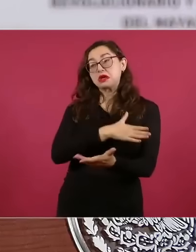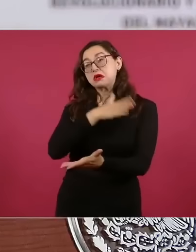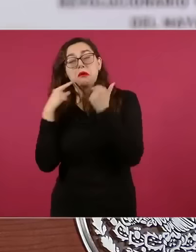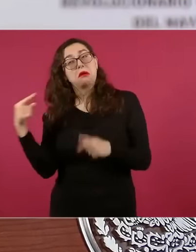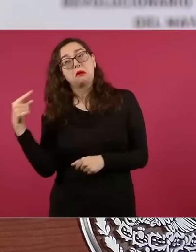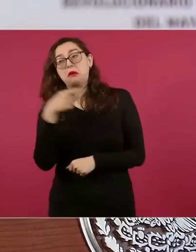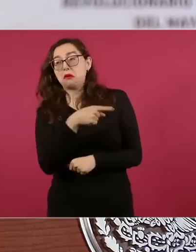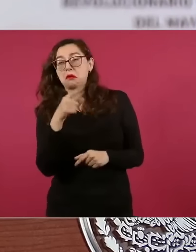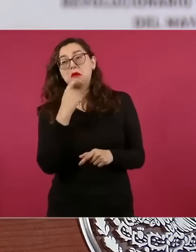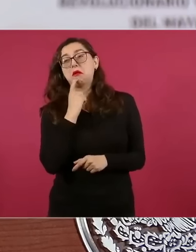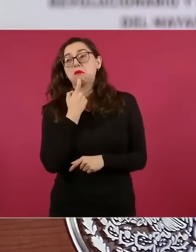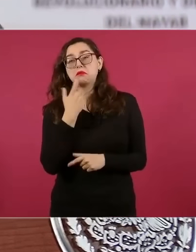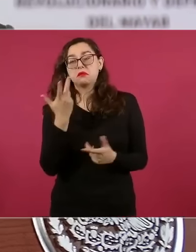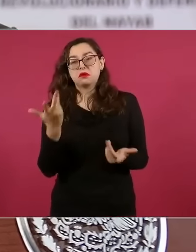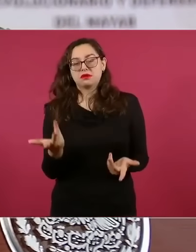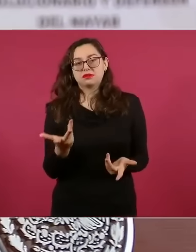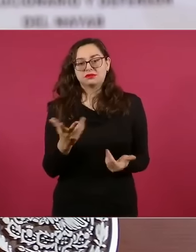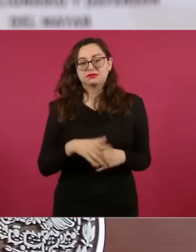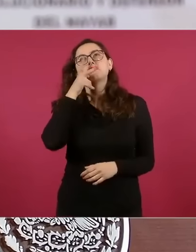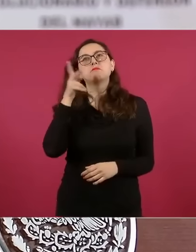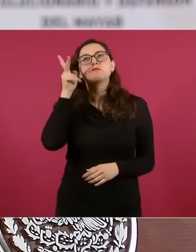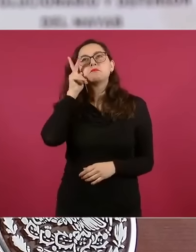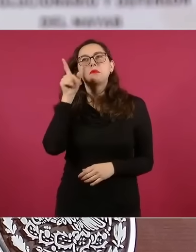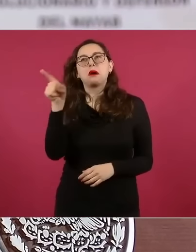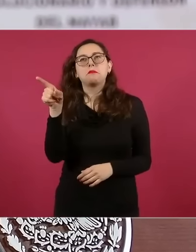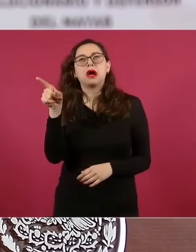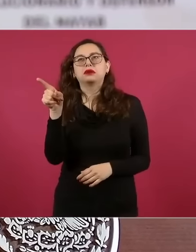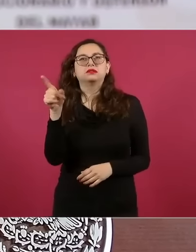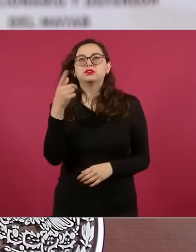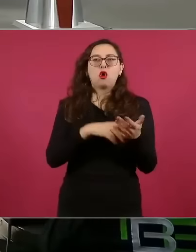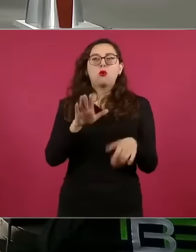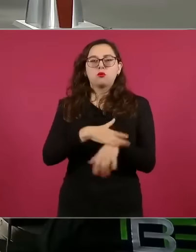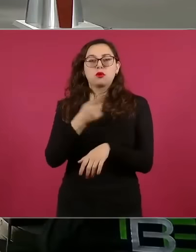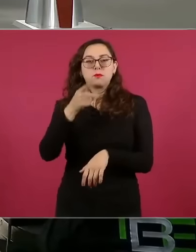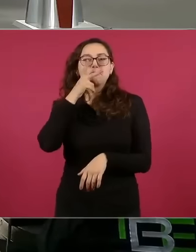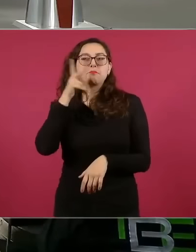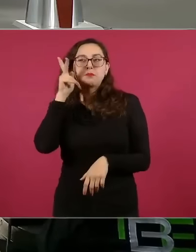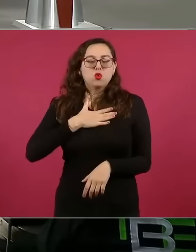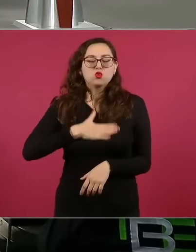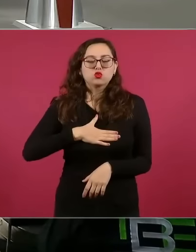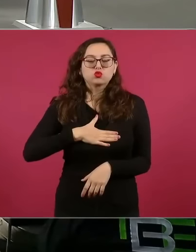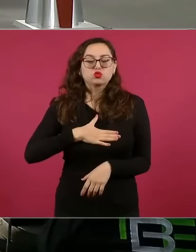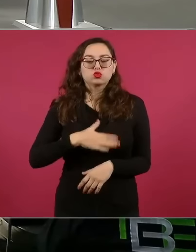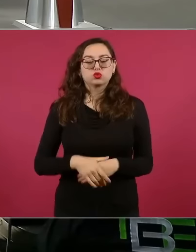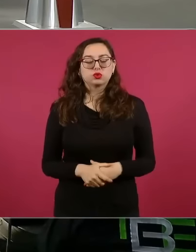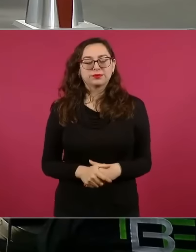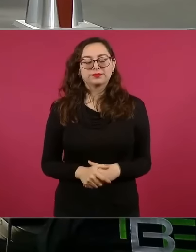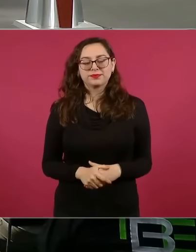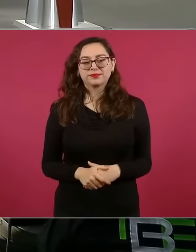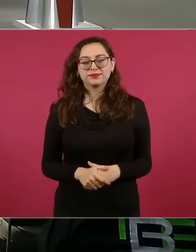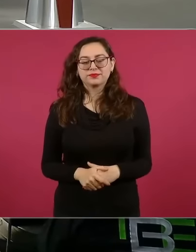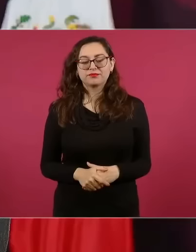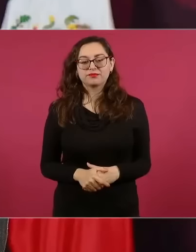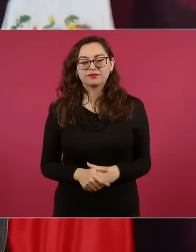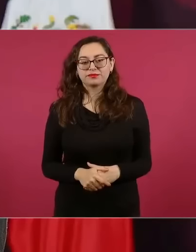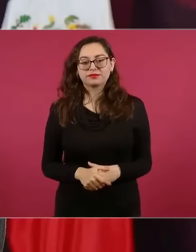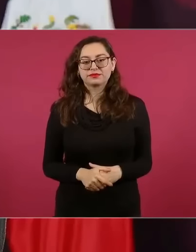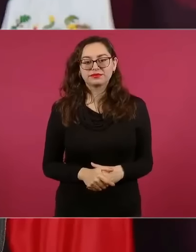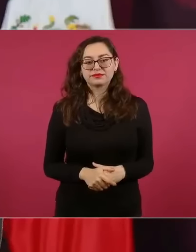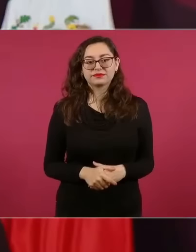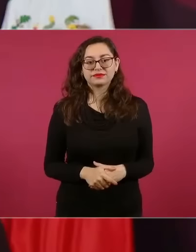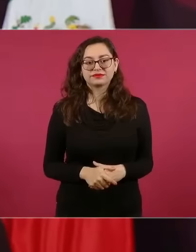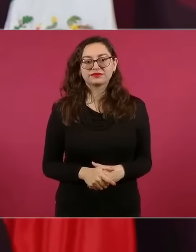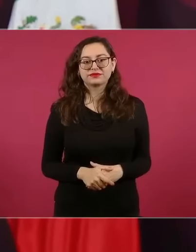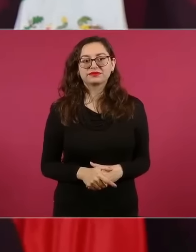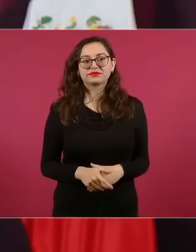este es defensor de la justicia por eso hasta los mismos